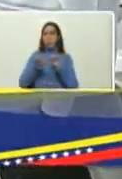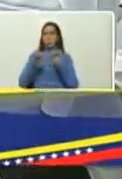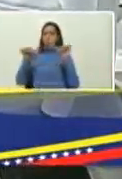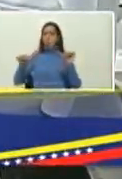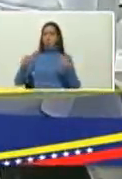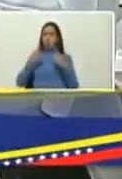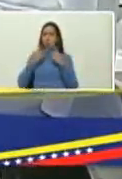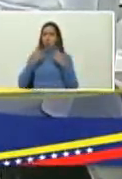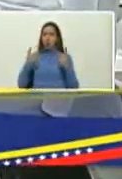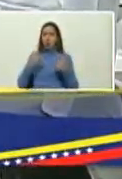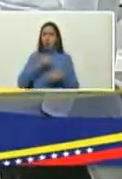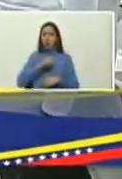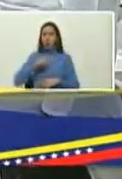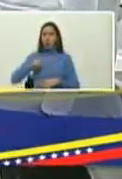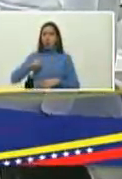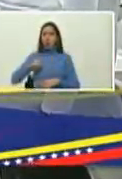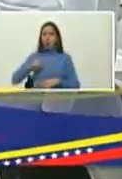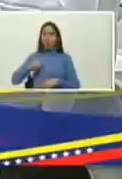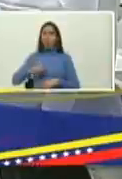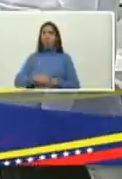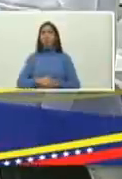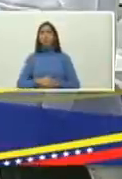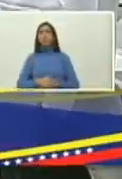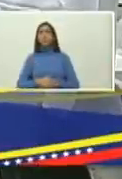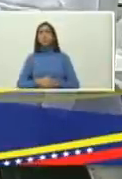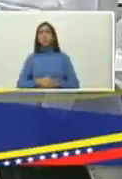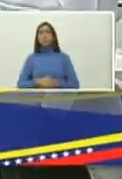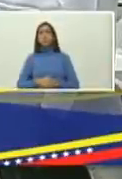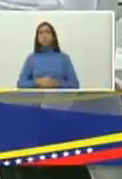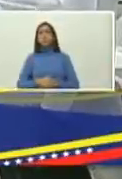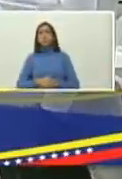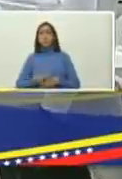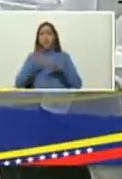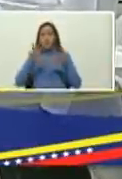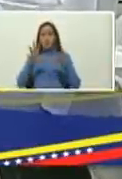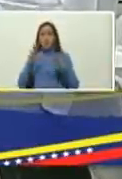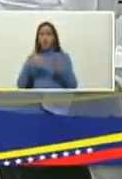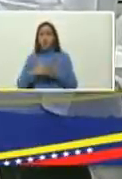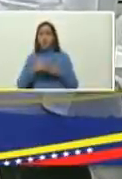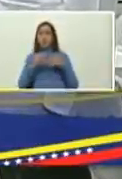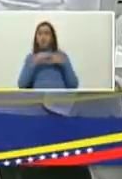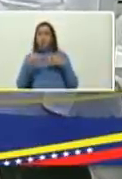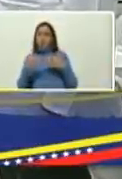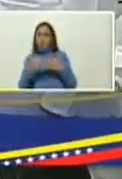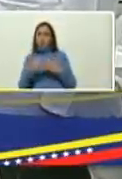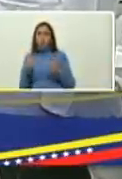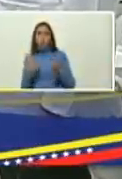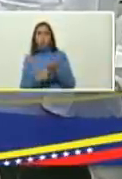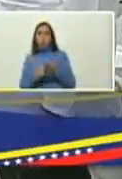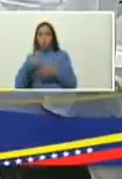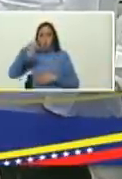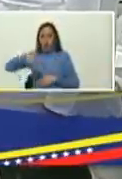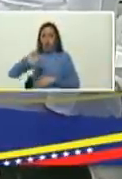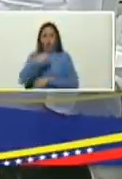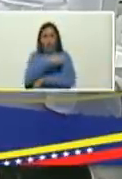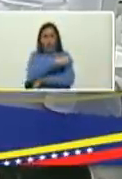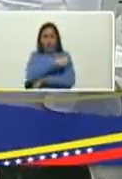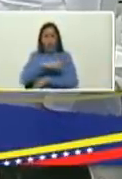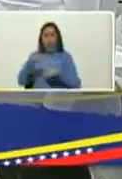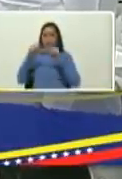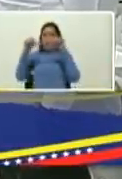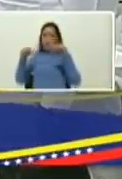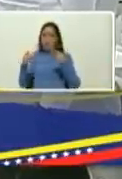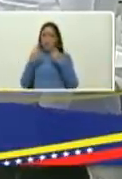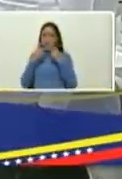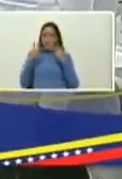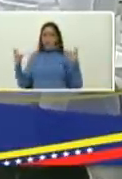privado sale aproximadamente en 10 mil dólares en adelante aquí en el domingo Luciani en el sistema público